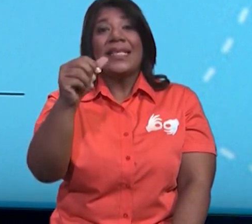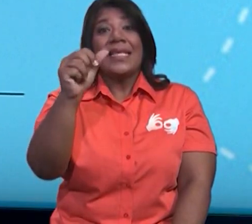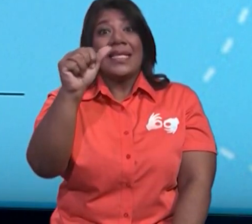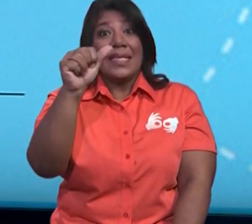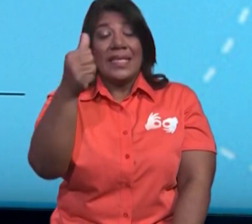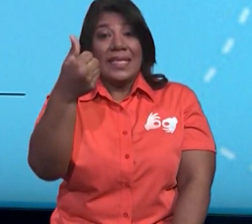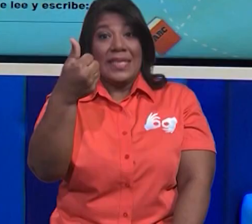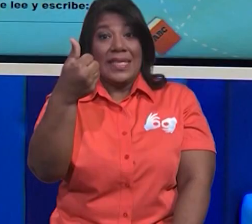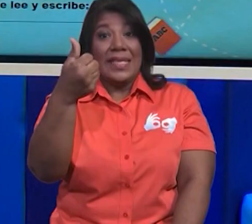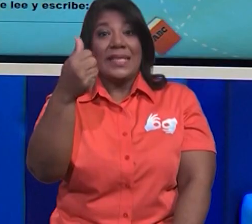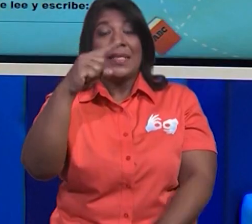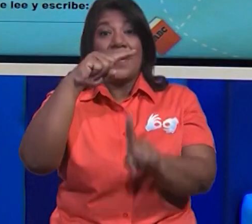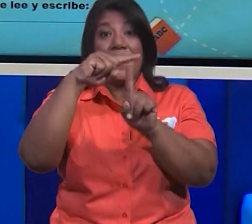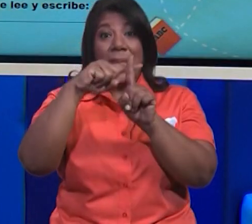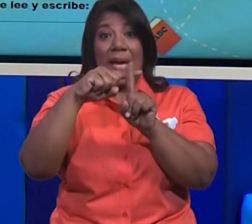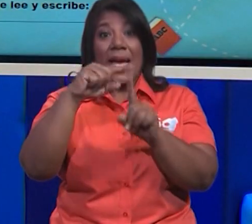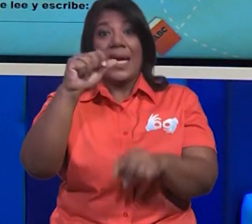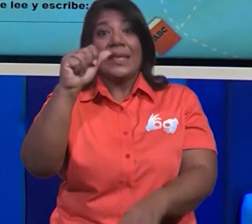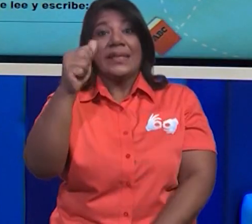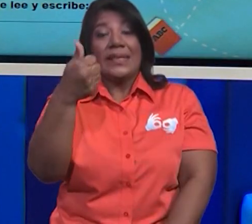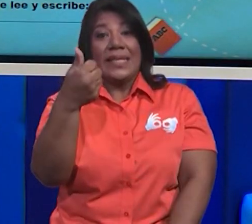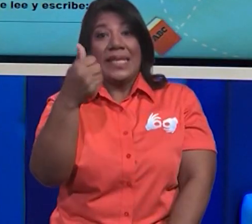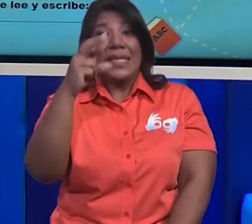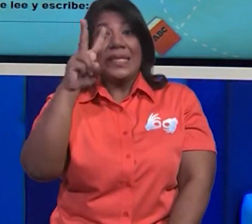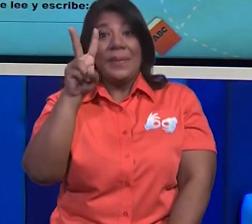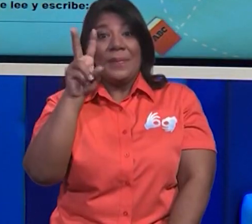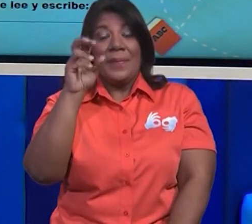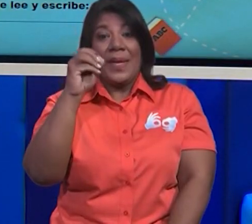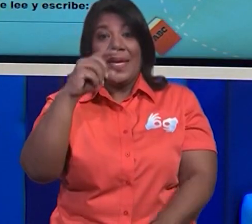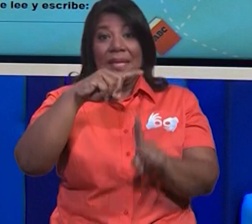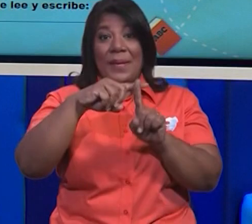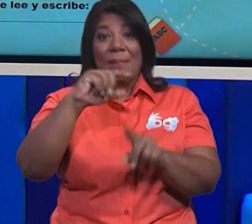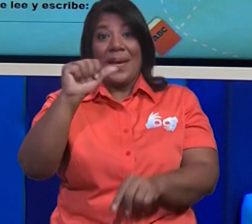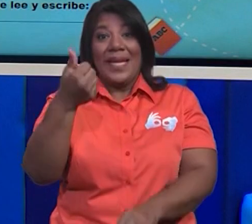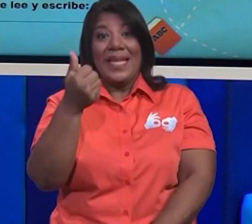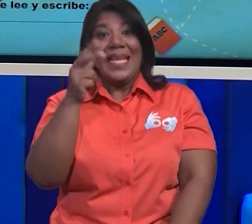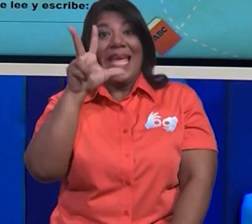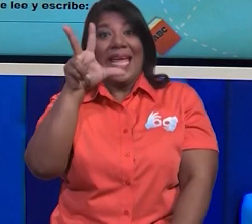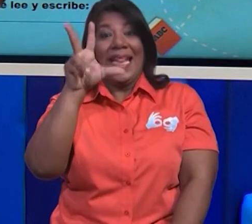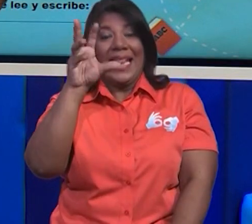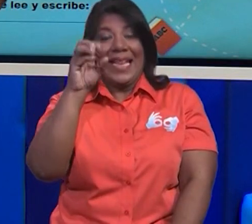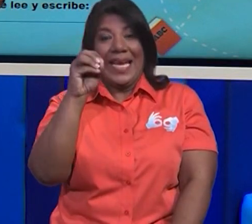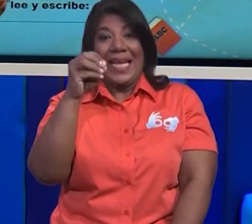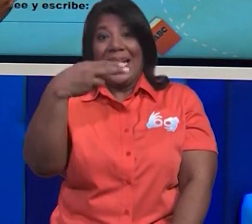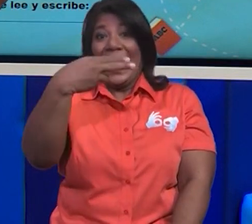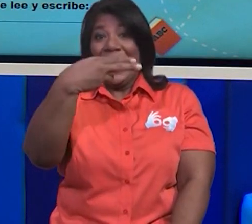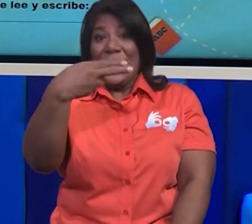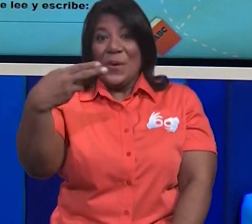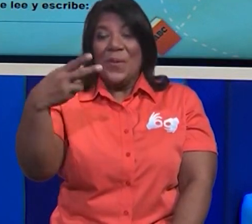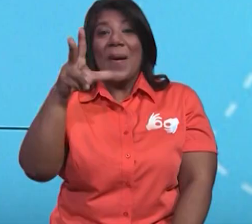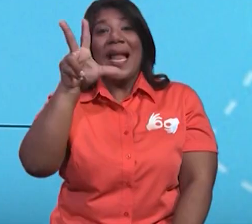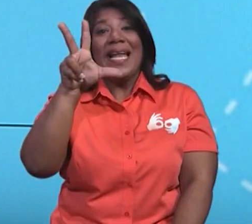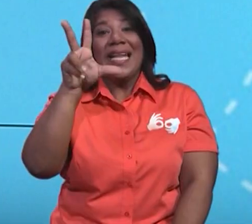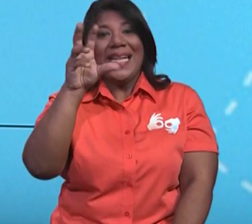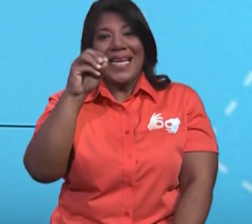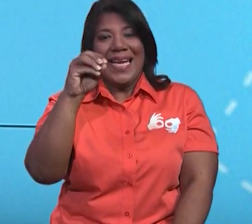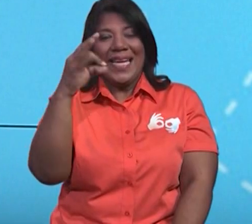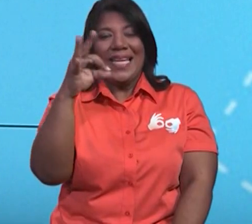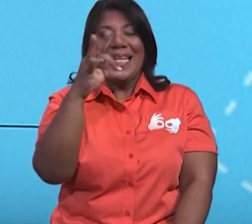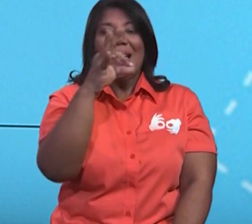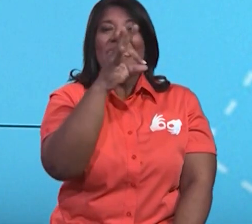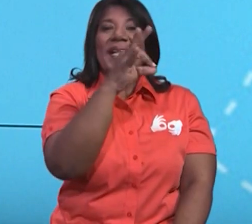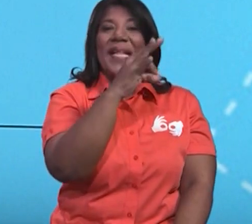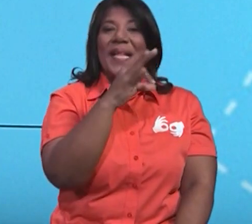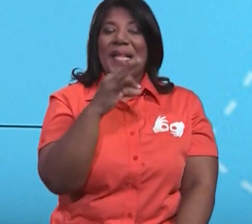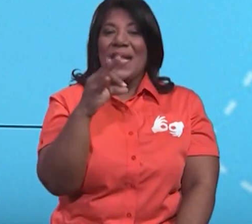y contamos 10, 20, 30. Entonces, hay 30 mariposas. Y